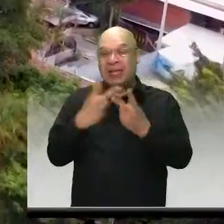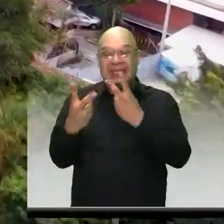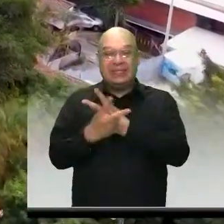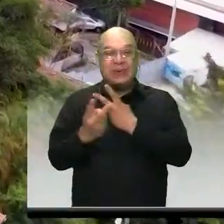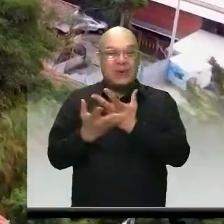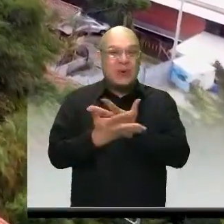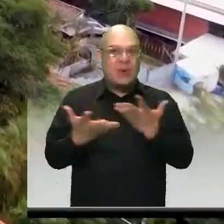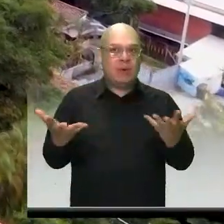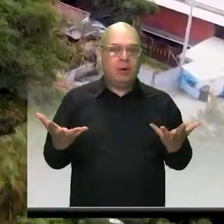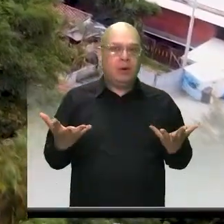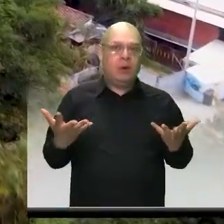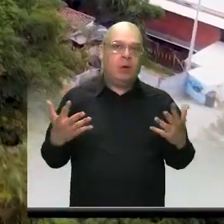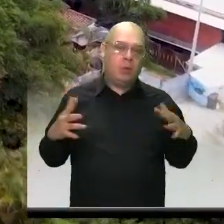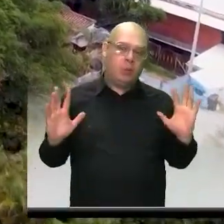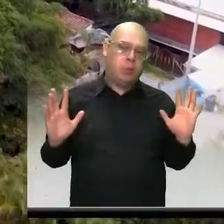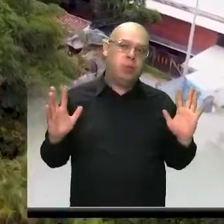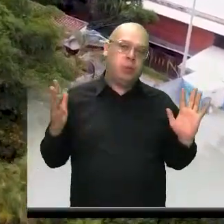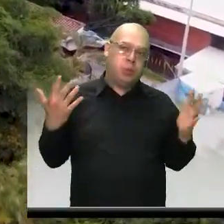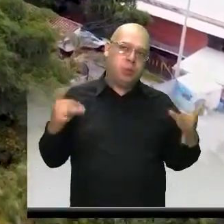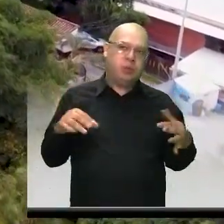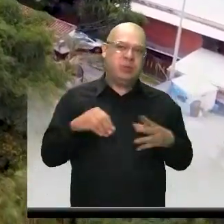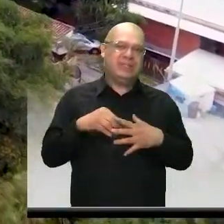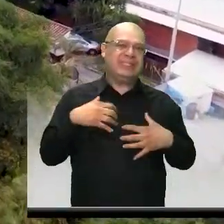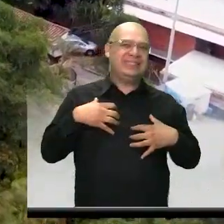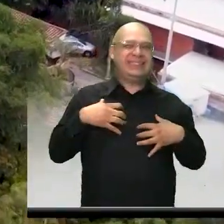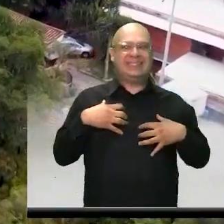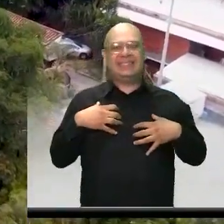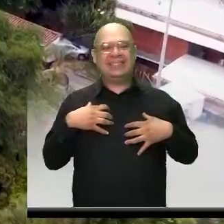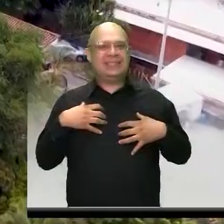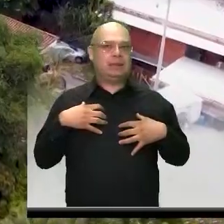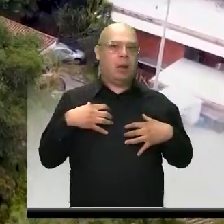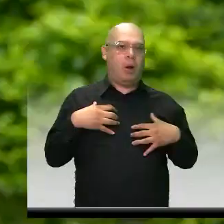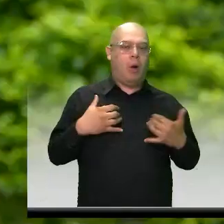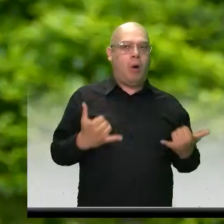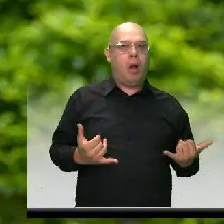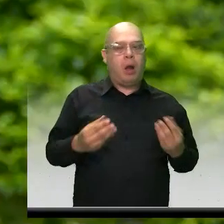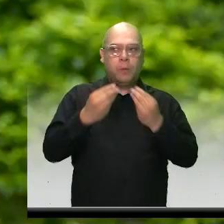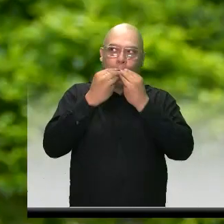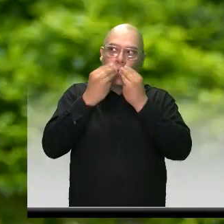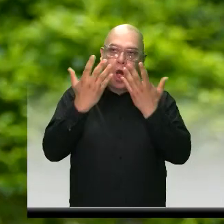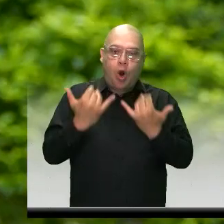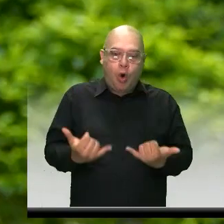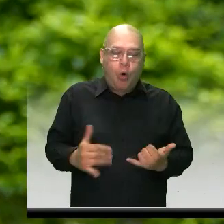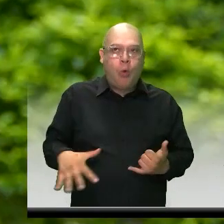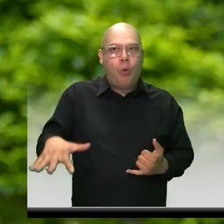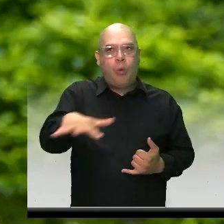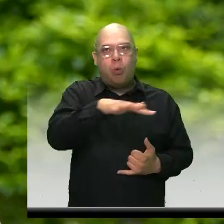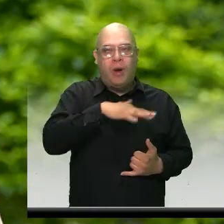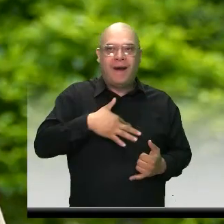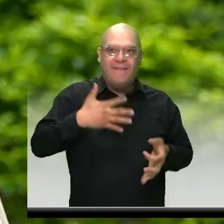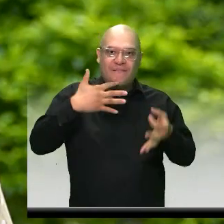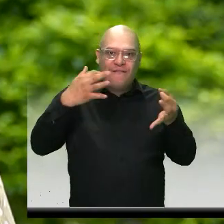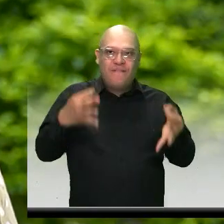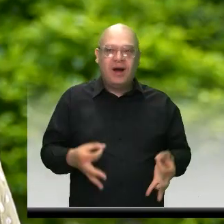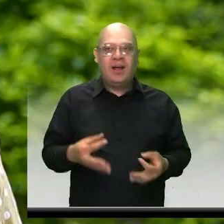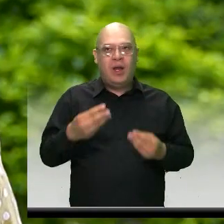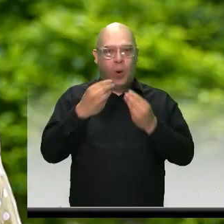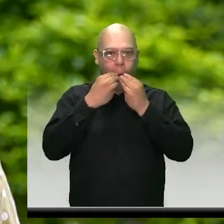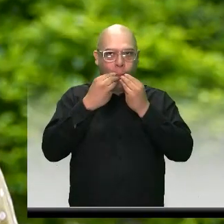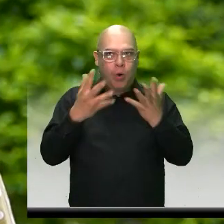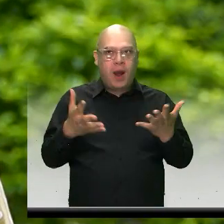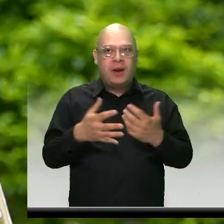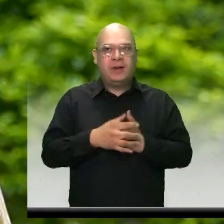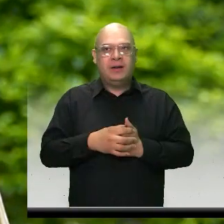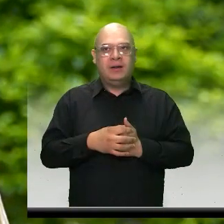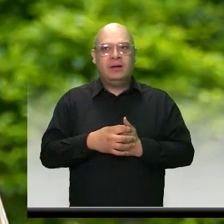estuvo pues muy incómodo. Pero Loma Linda ahora, sinceramente, es algo muy bueno y muy para